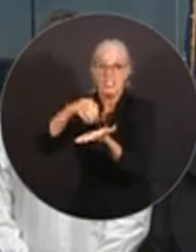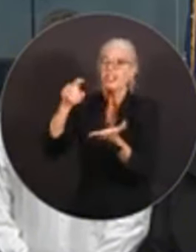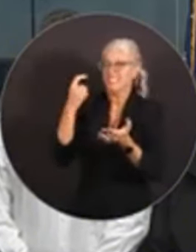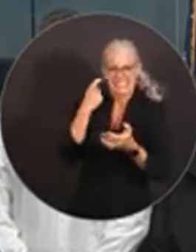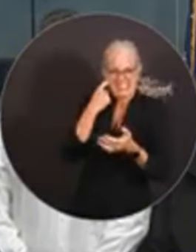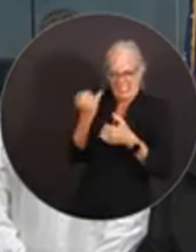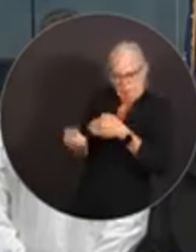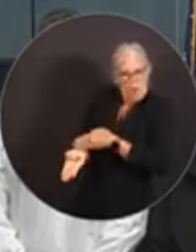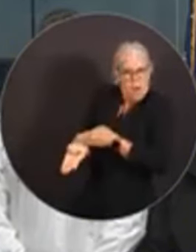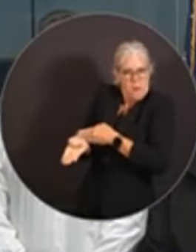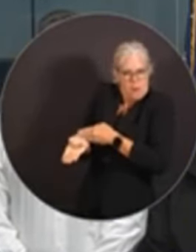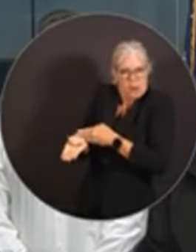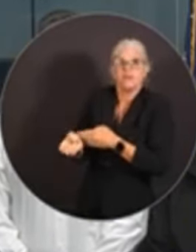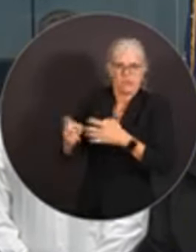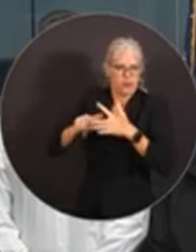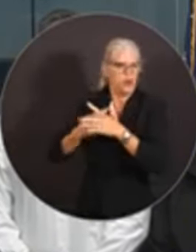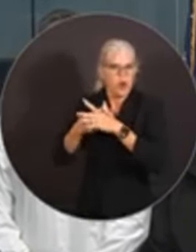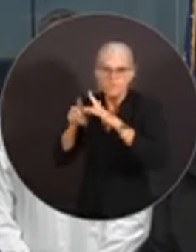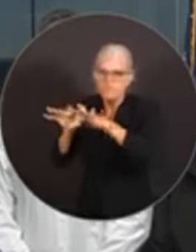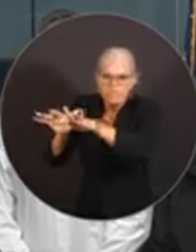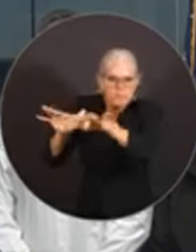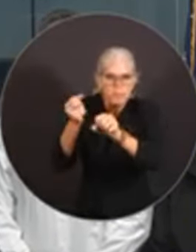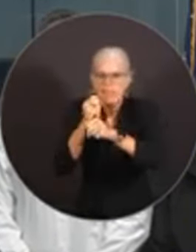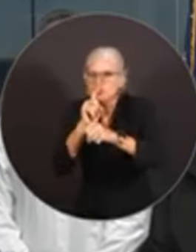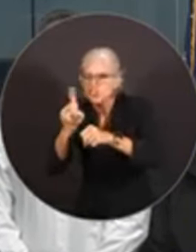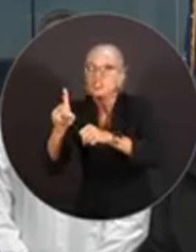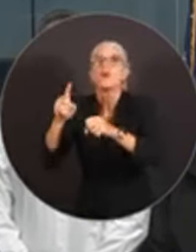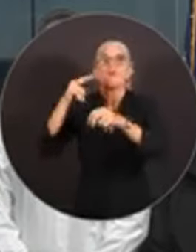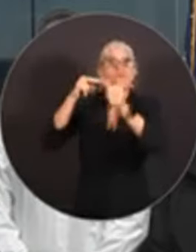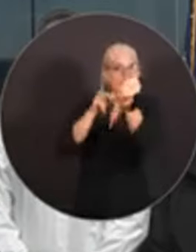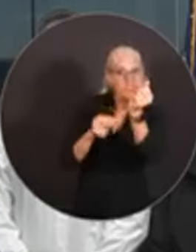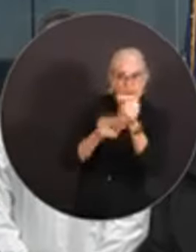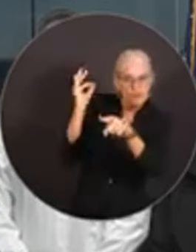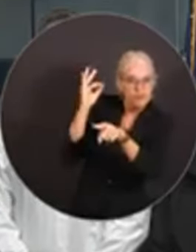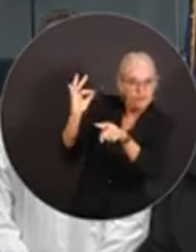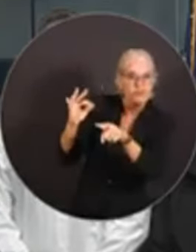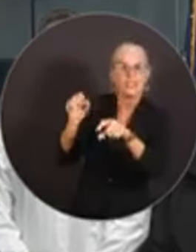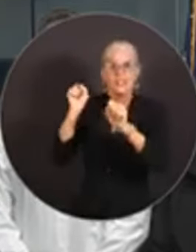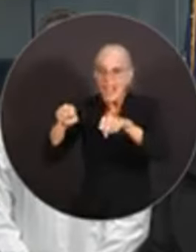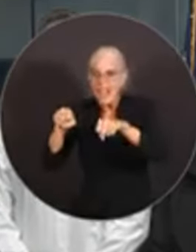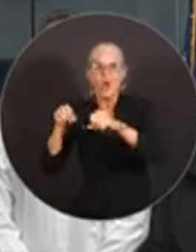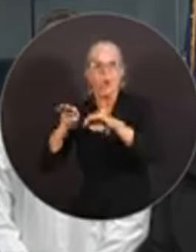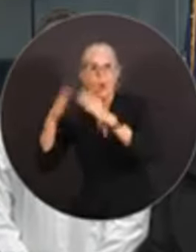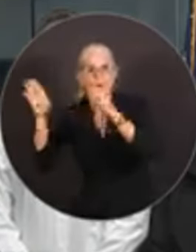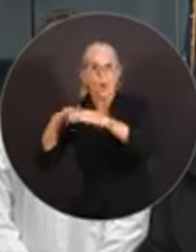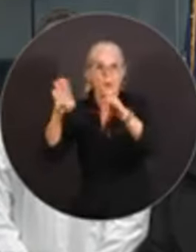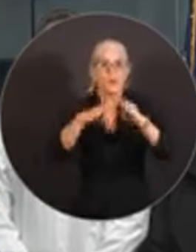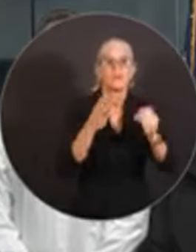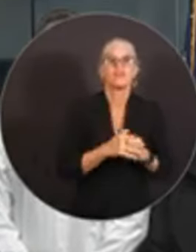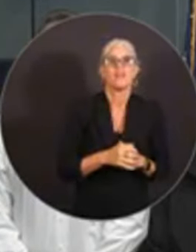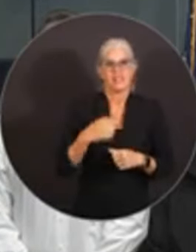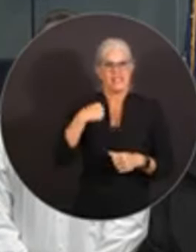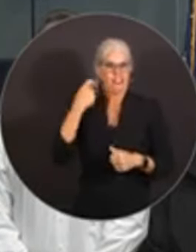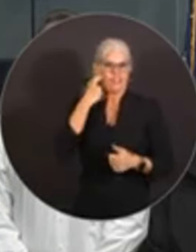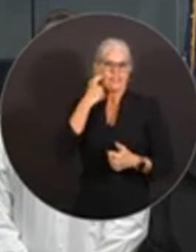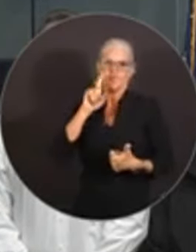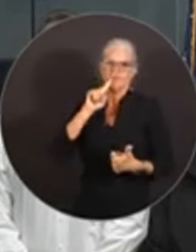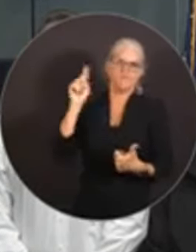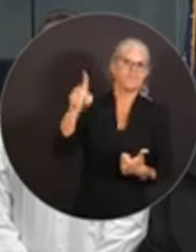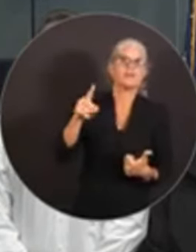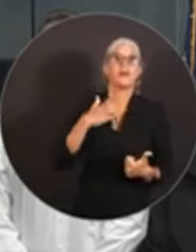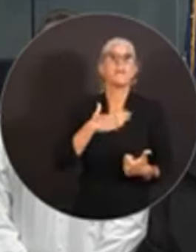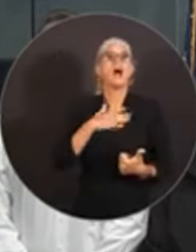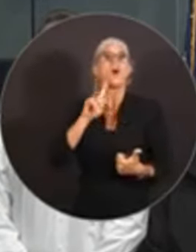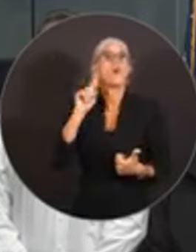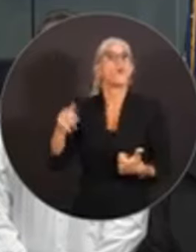despachados, comenzaron a inspeccionar para abrir puentes en la zona impactada. Como dije y puse en